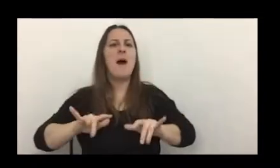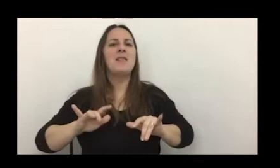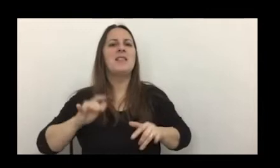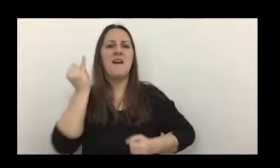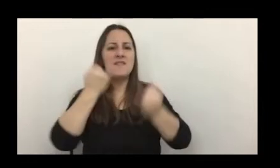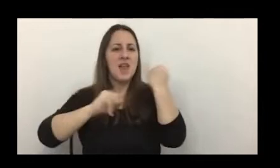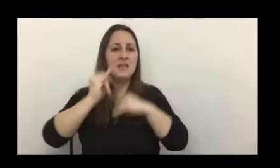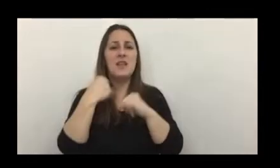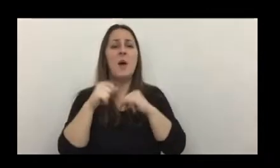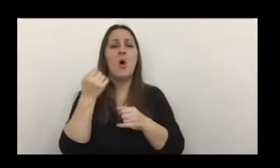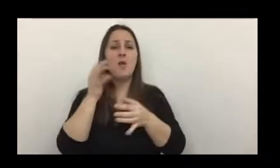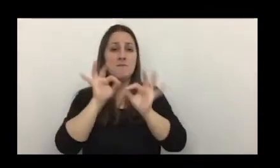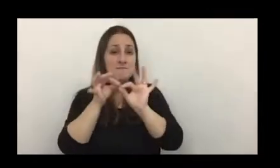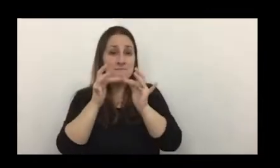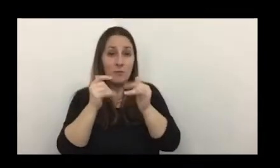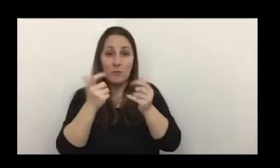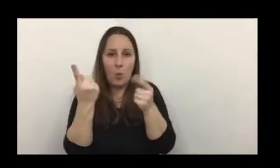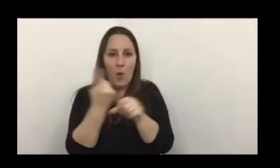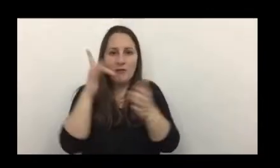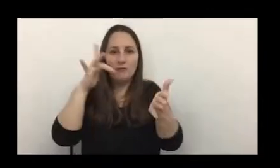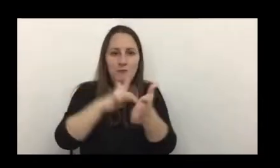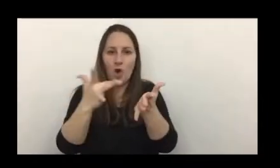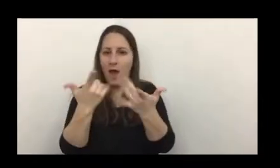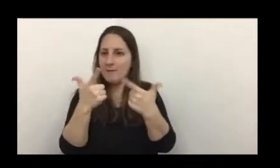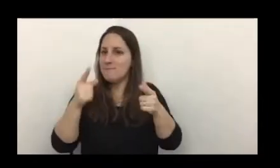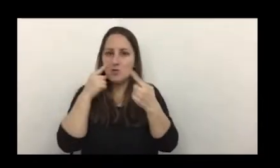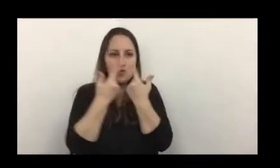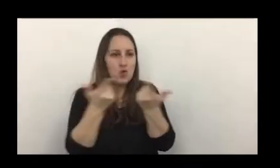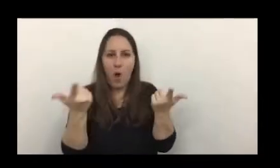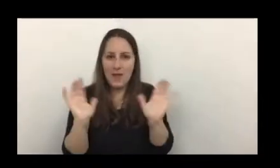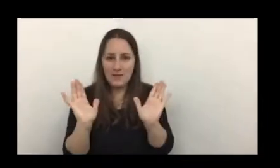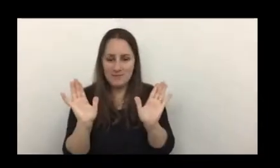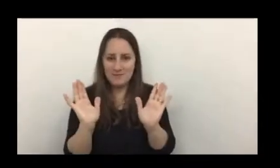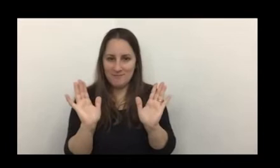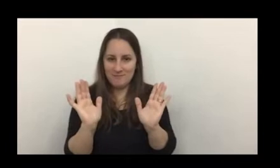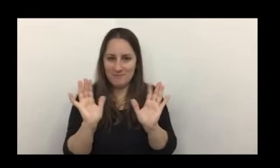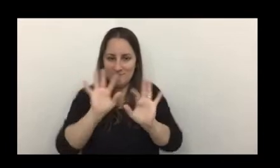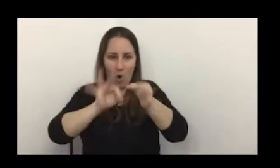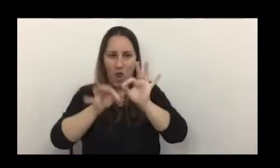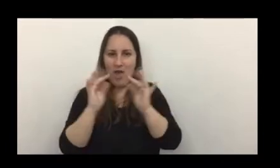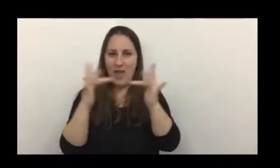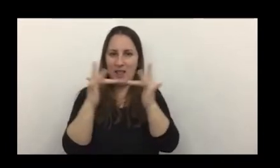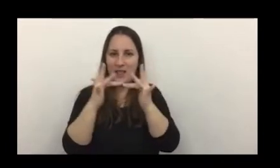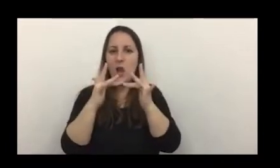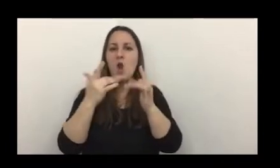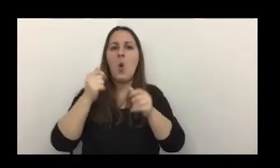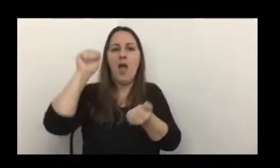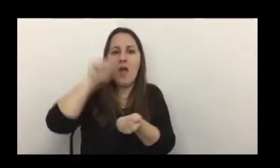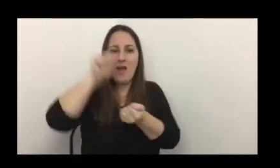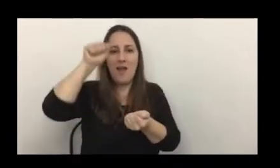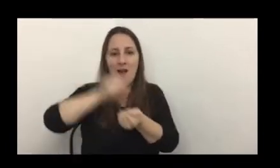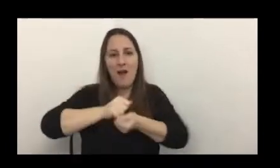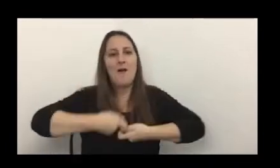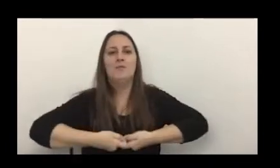ser una moneda intangible, una moneda inmaterial, que no posee una emisión oficial, ni